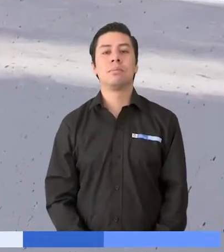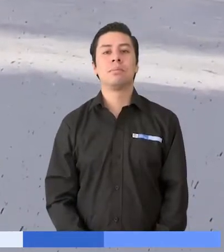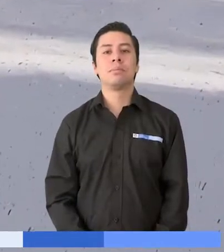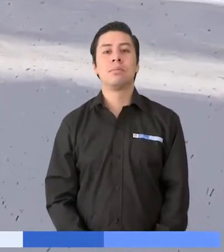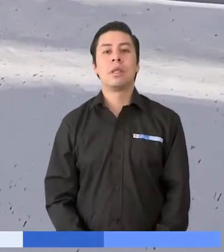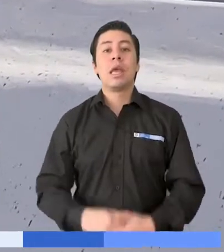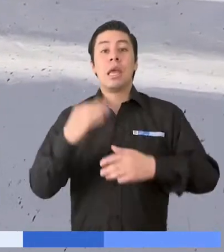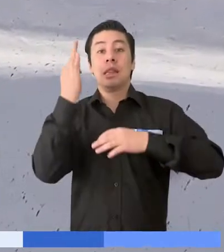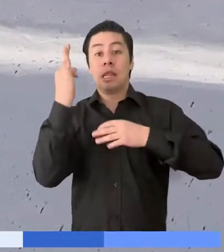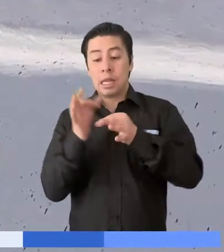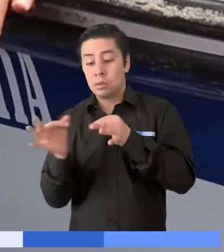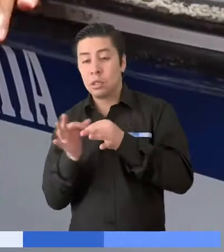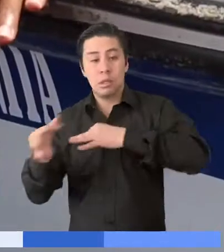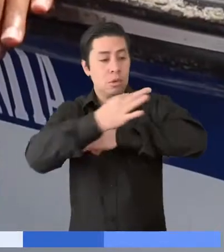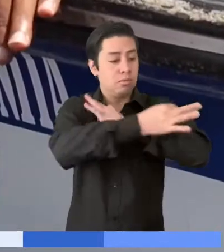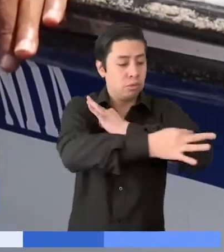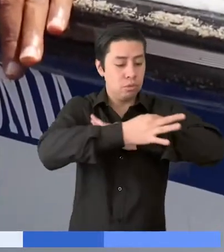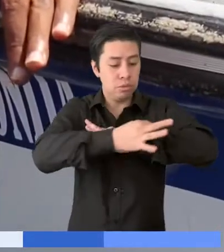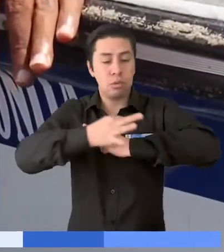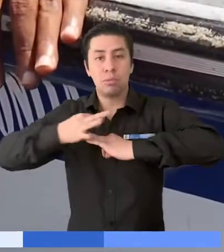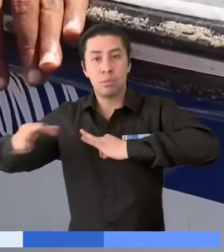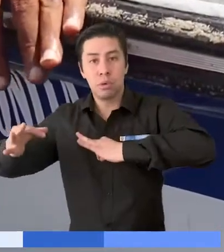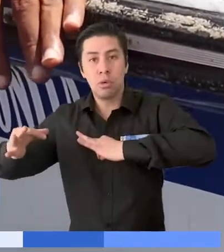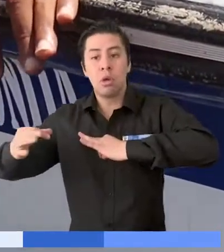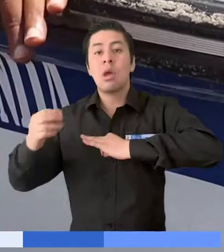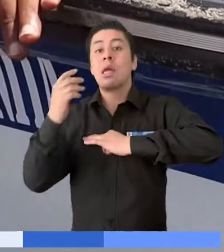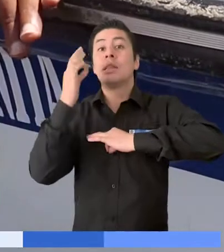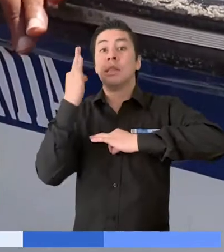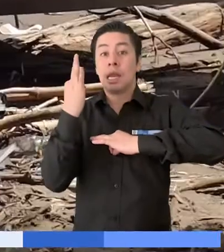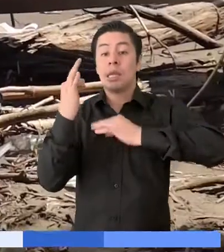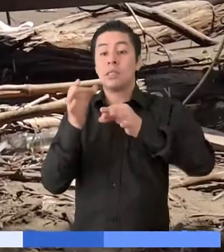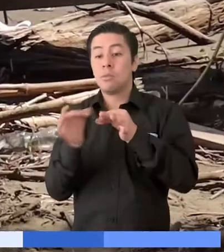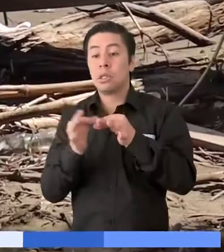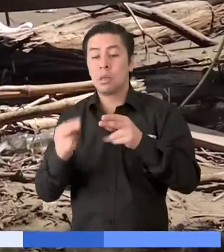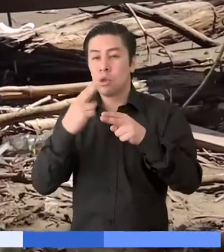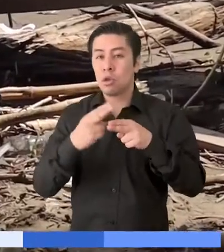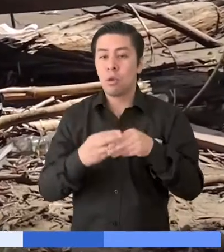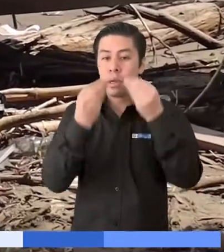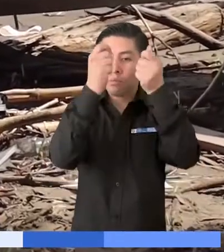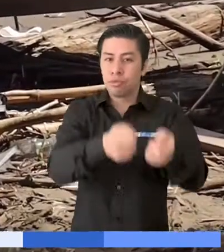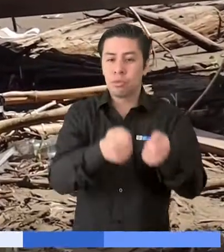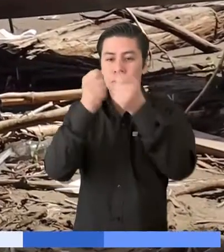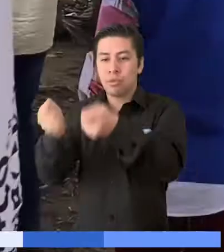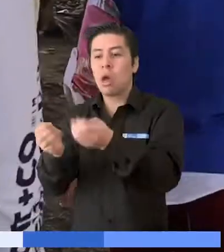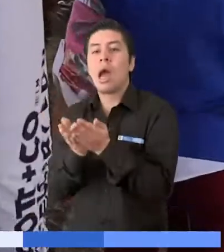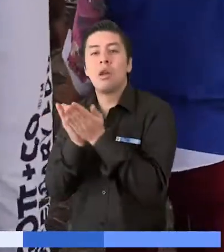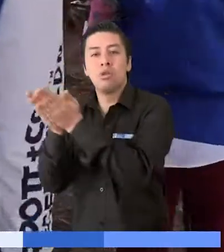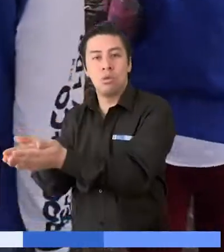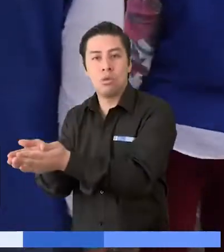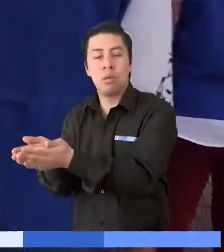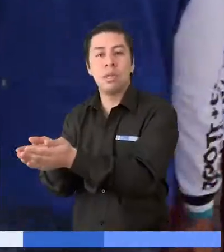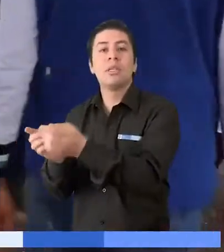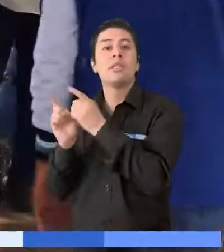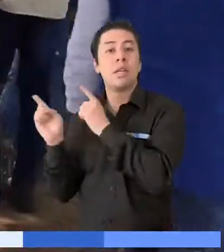Quebrada del Medio, Quebrada Bonita y Puerto Berlín son algunos de los nombres que identifican los botes que fueron entregados a las